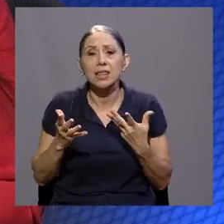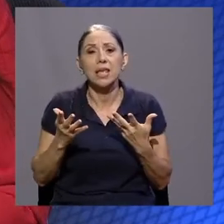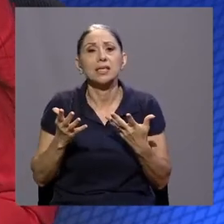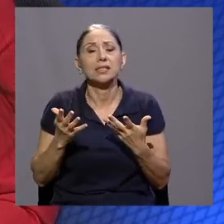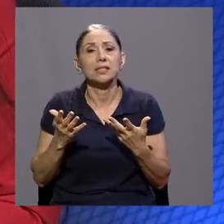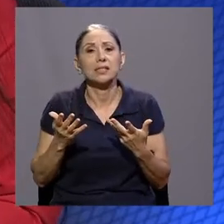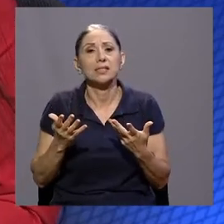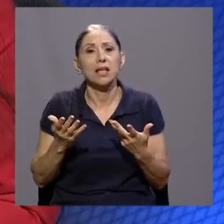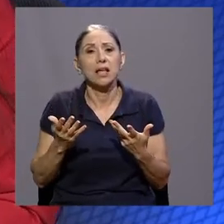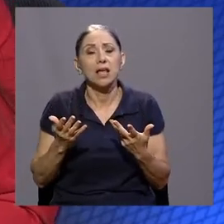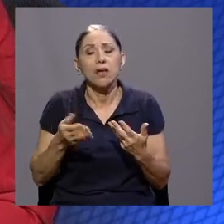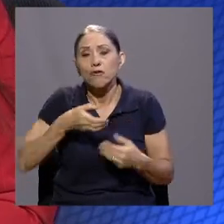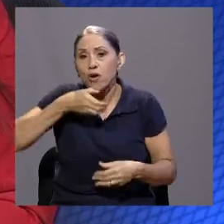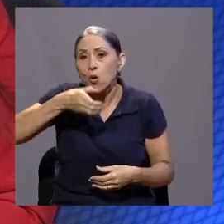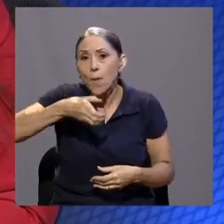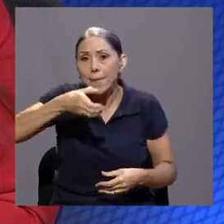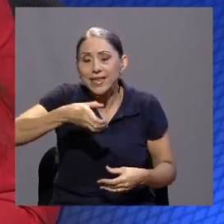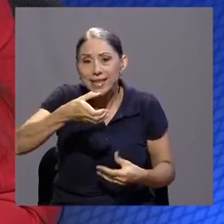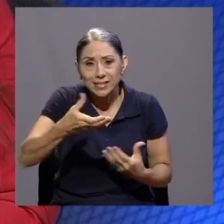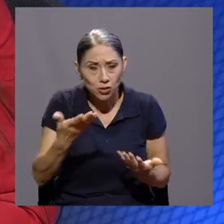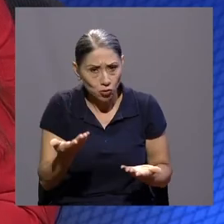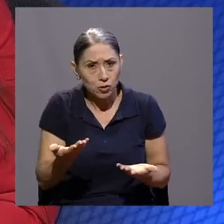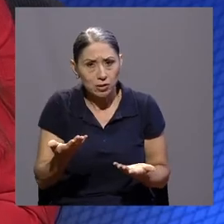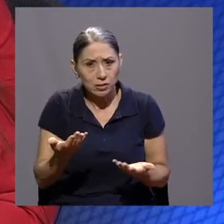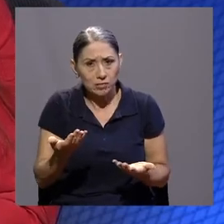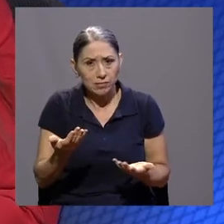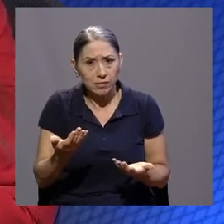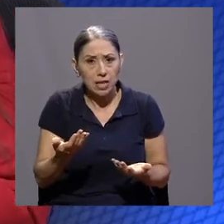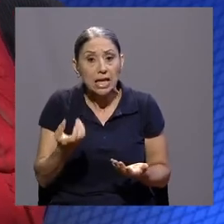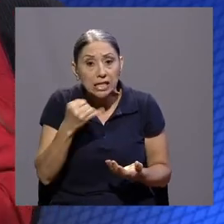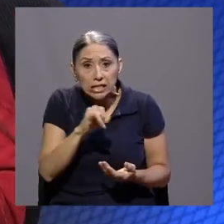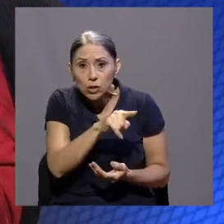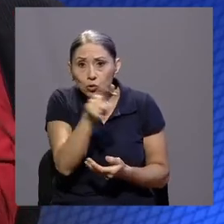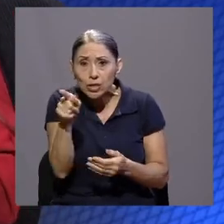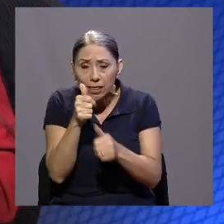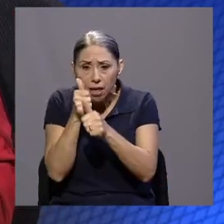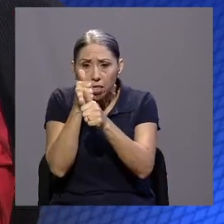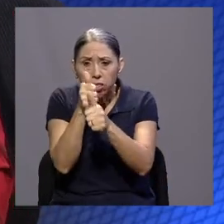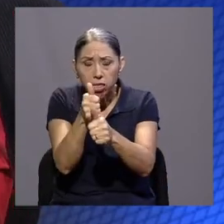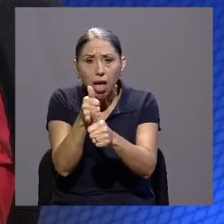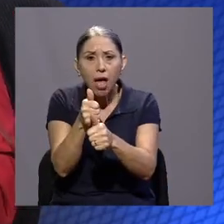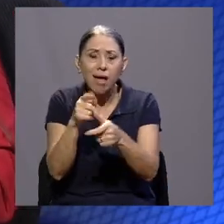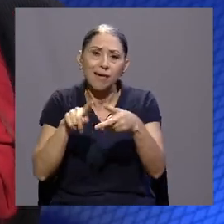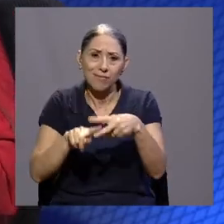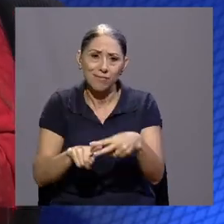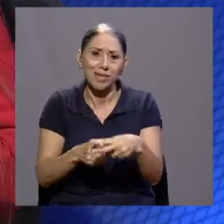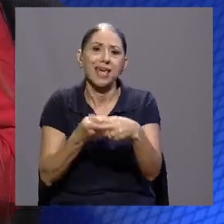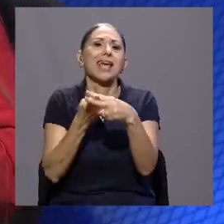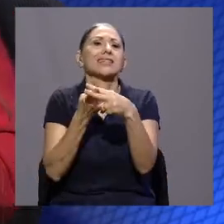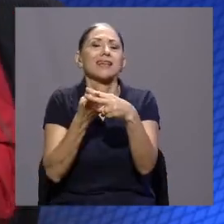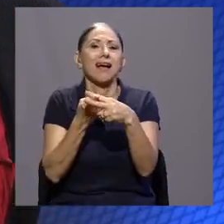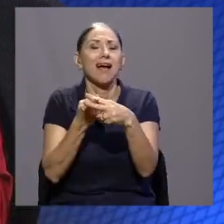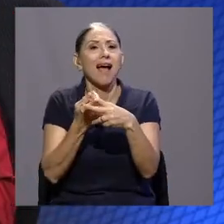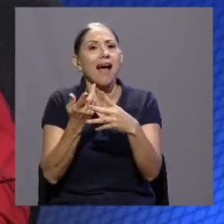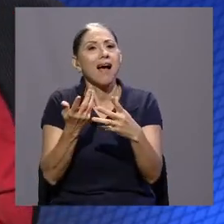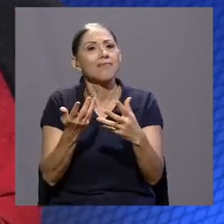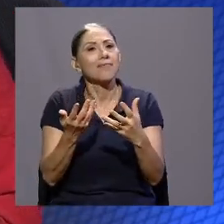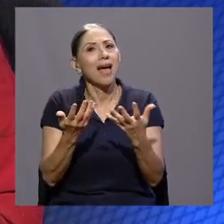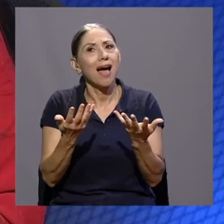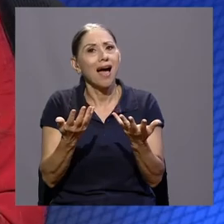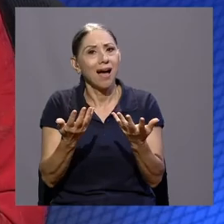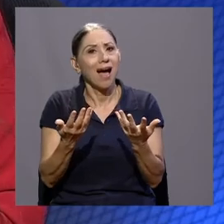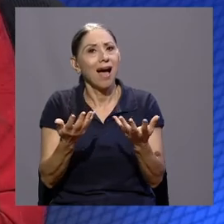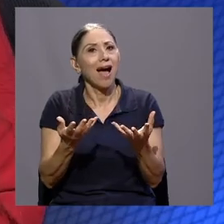diferentes recomendaciones, ¿verdad?, que si se llevan a cabo, pues empiezan esa espinita, a querer las empresas a buscar más